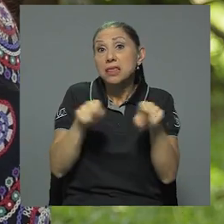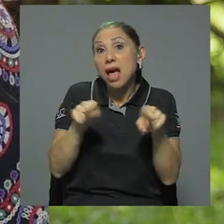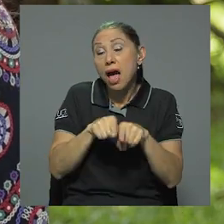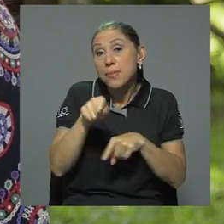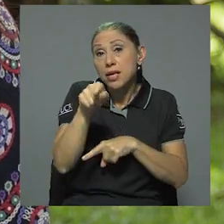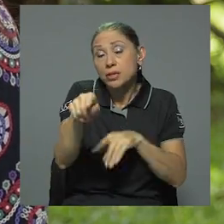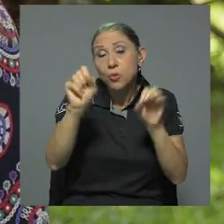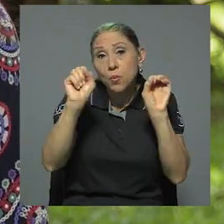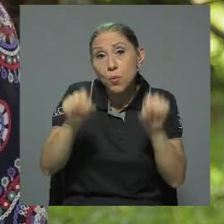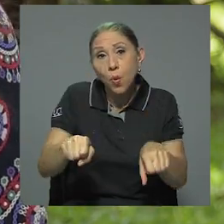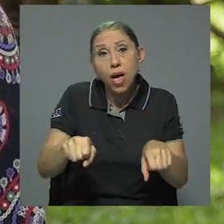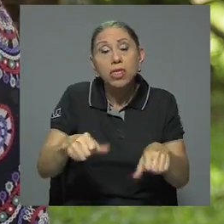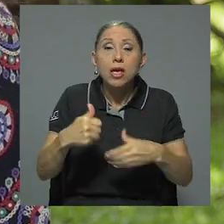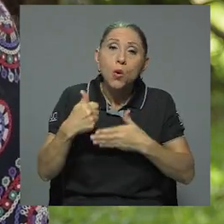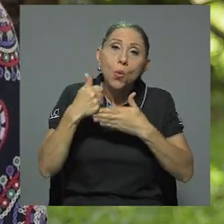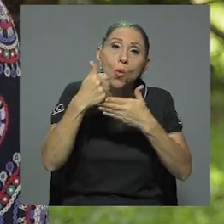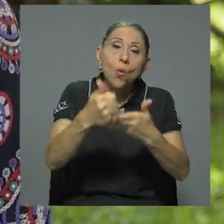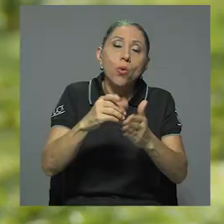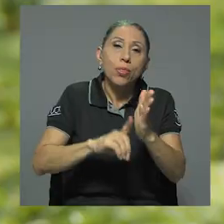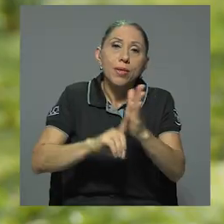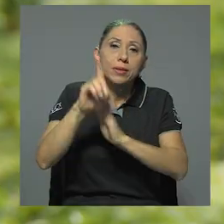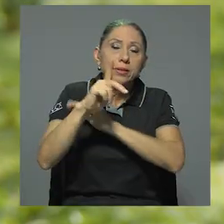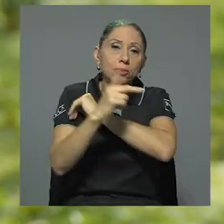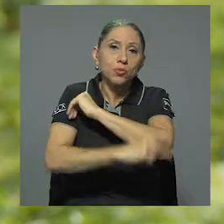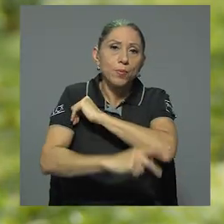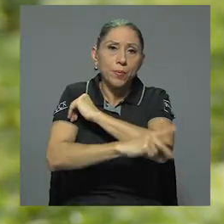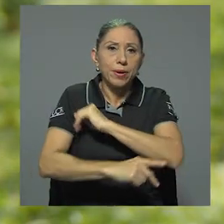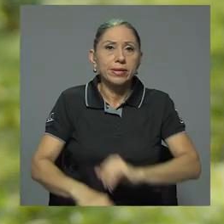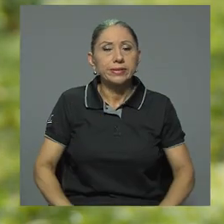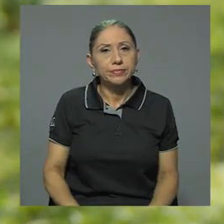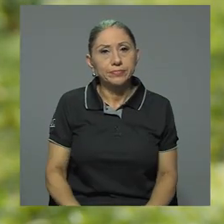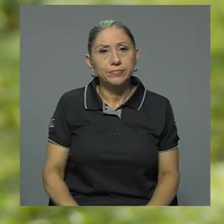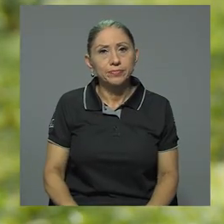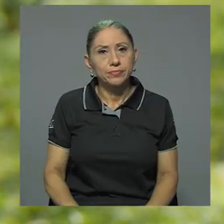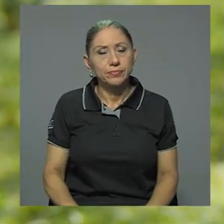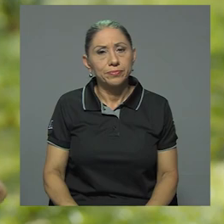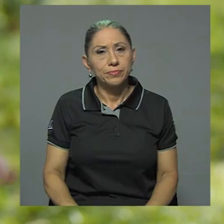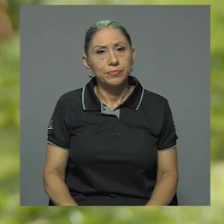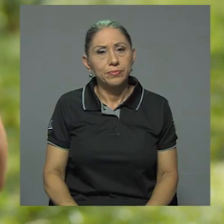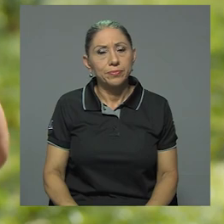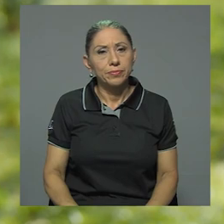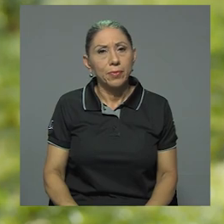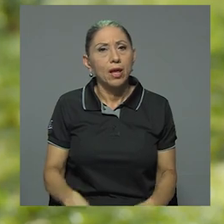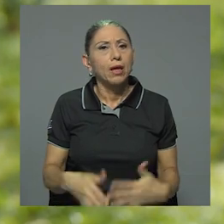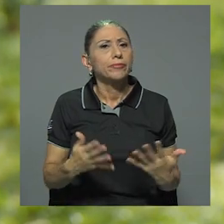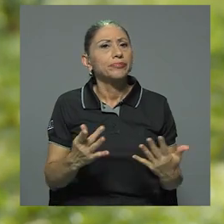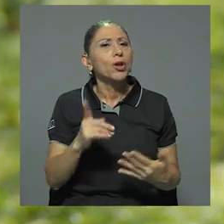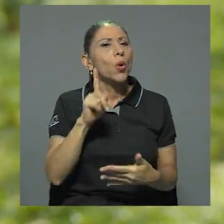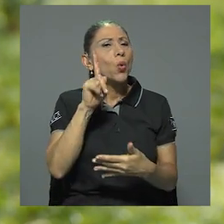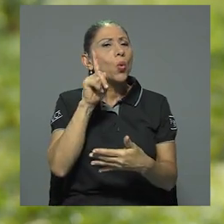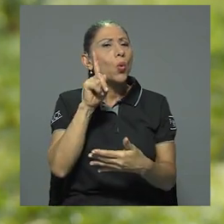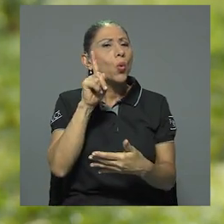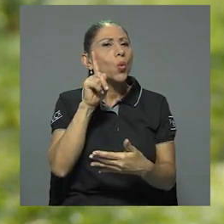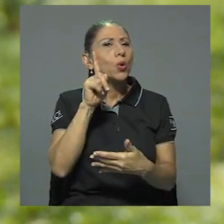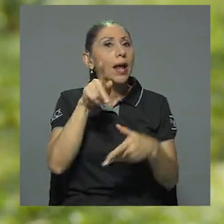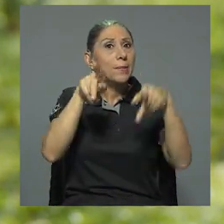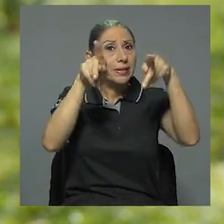contribuir muchísimo al desarrollo del país? ¿Cómo se detecta un